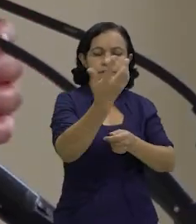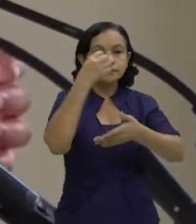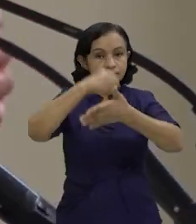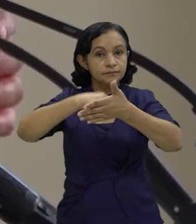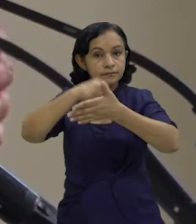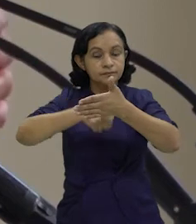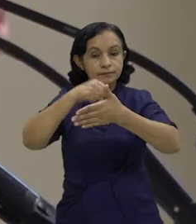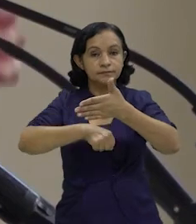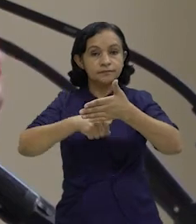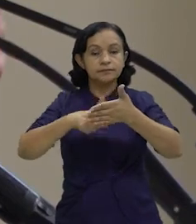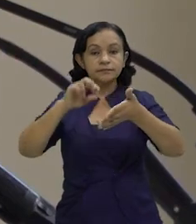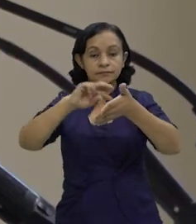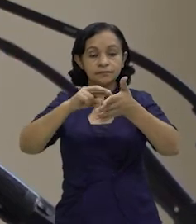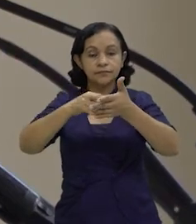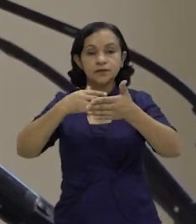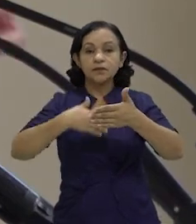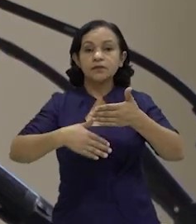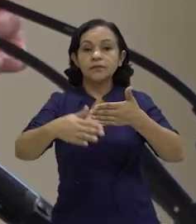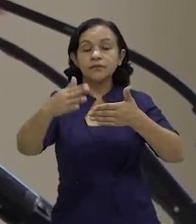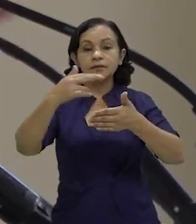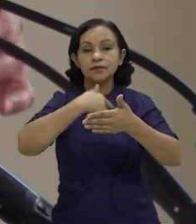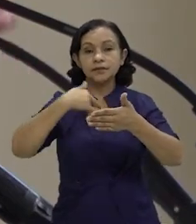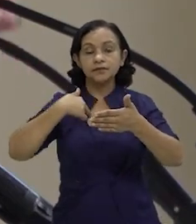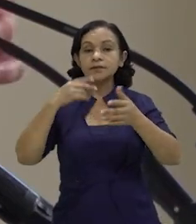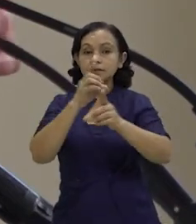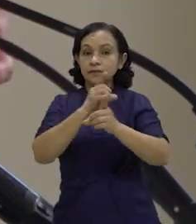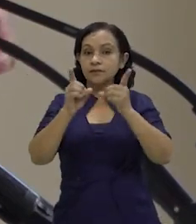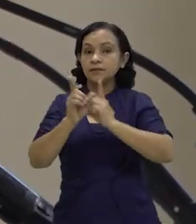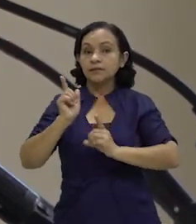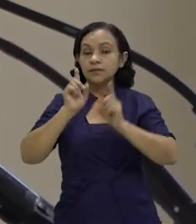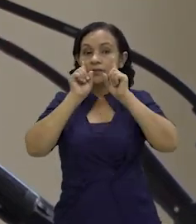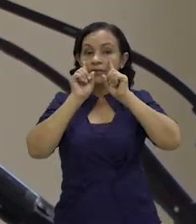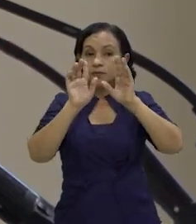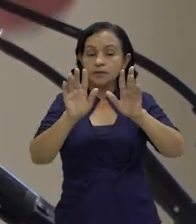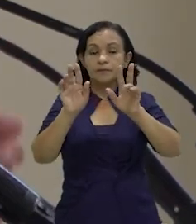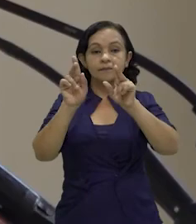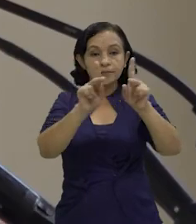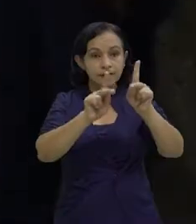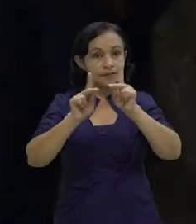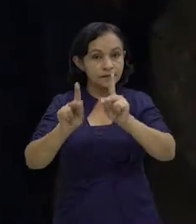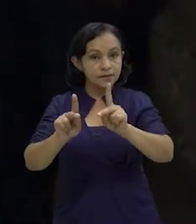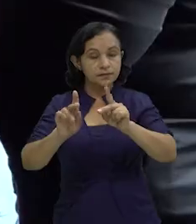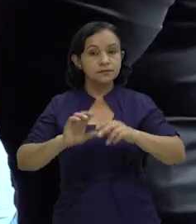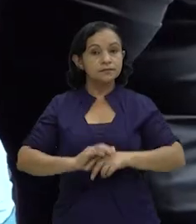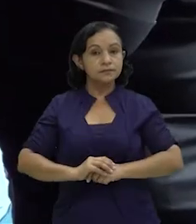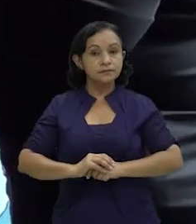estos desafíos que es, al final de cuentas, lo que tenemos que garantizar de seguridad para la población.